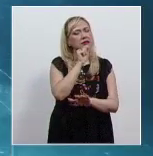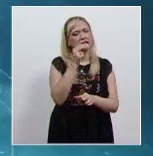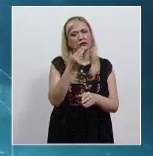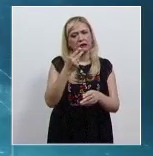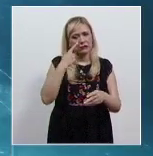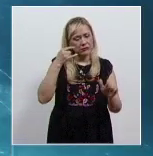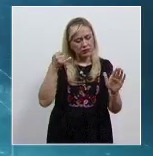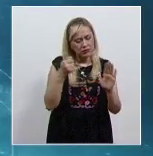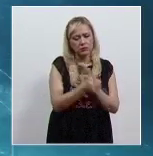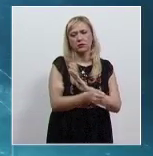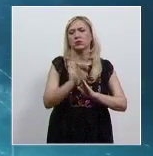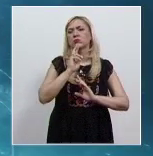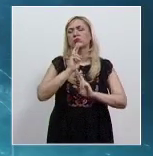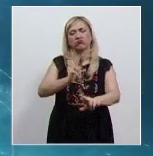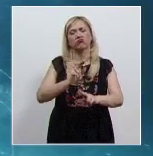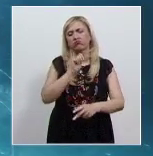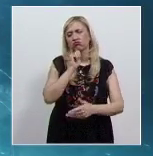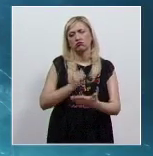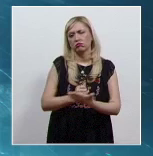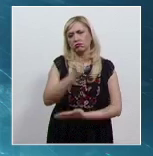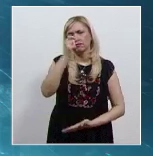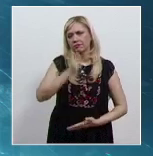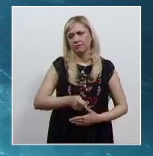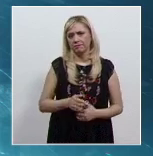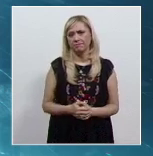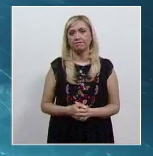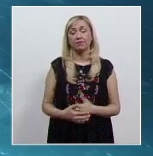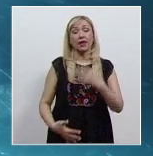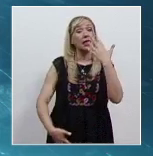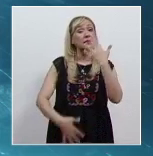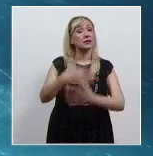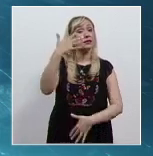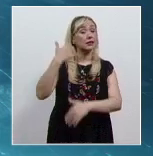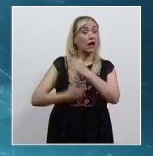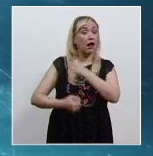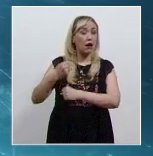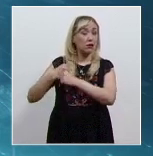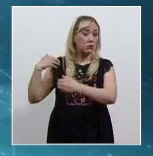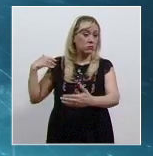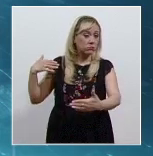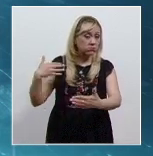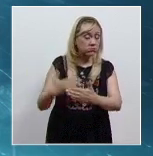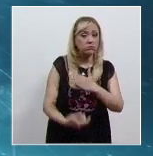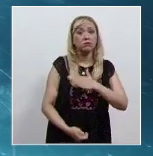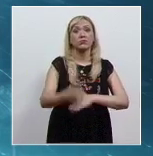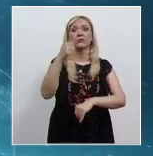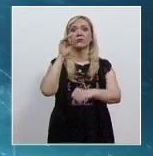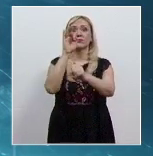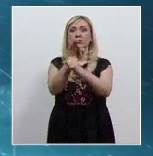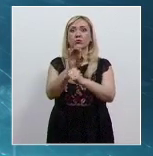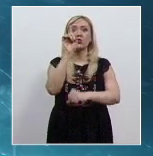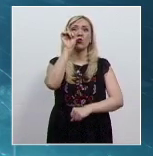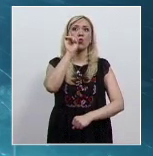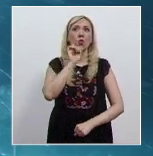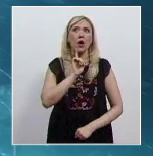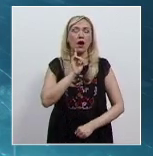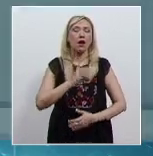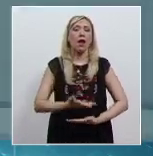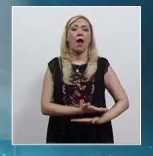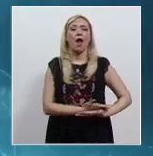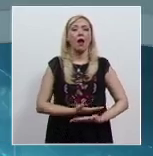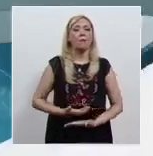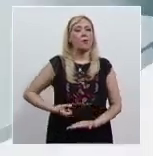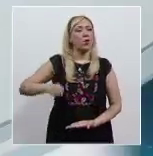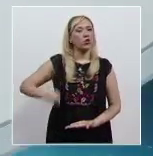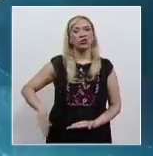Se cumplieron 15 años de que la Corte emitió el primer fallo que protege el derecho de las mujeres a interrumpir un embarazo.